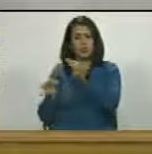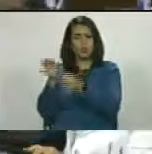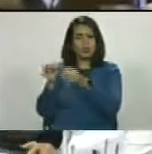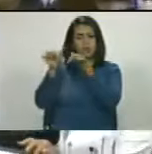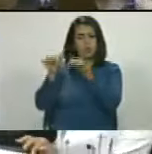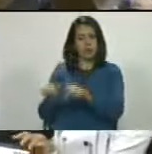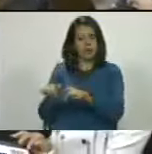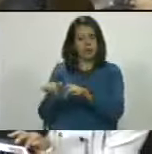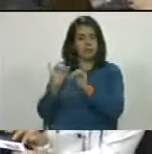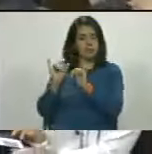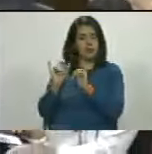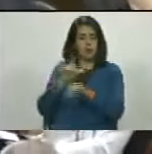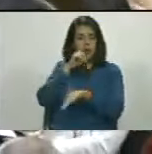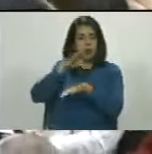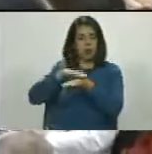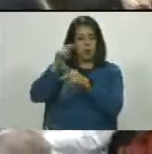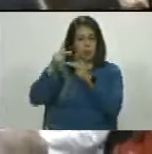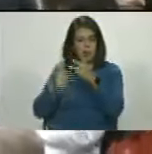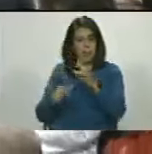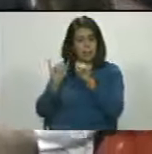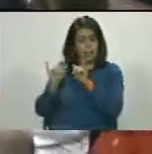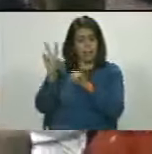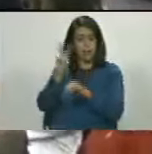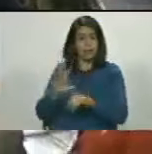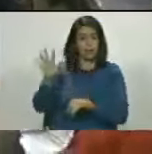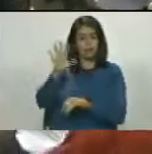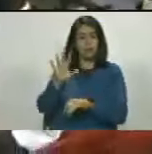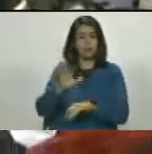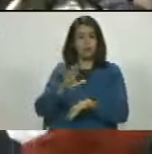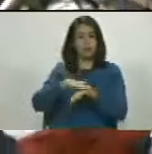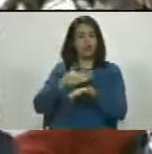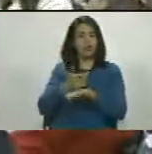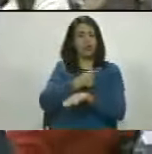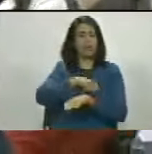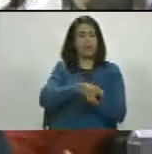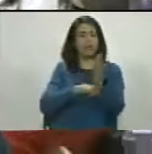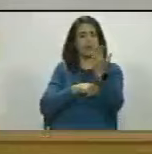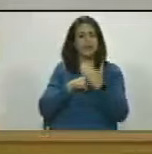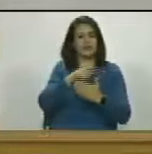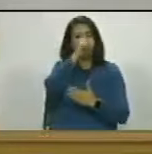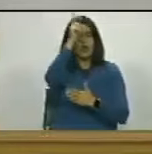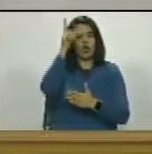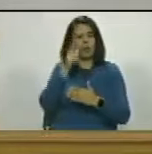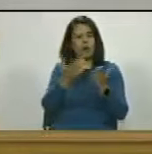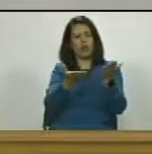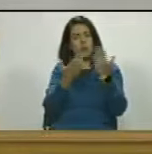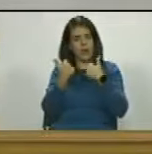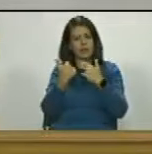para que sean juzgados por los delitos que cometieron en Venezuela porque España no entrega a Leopoldo López